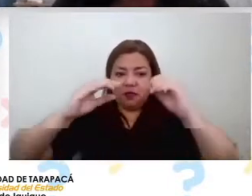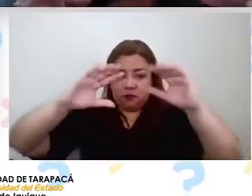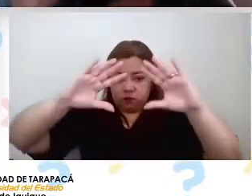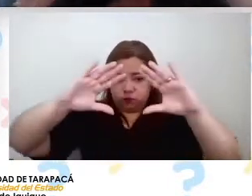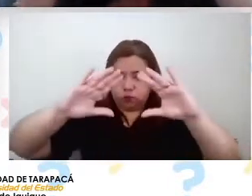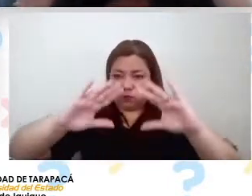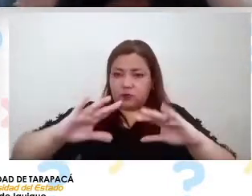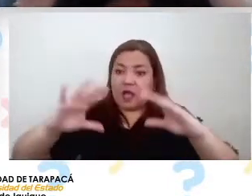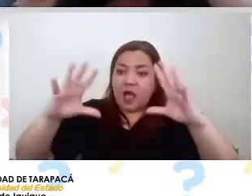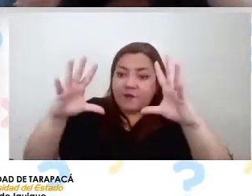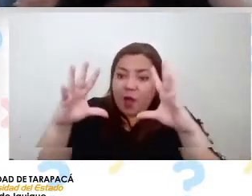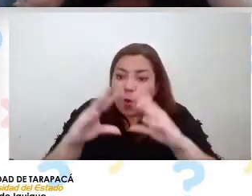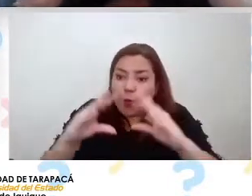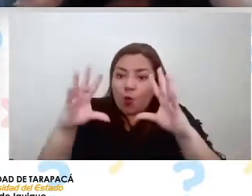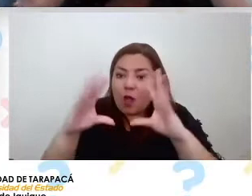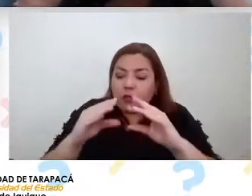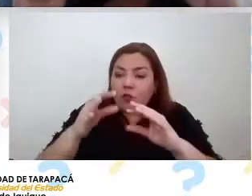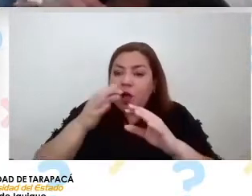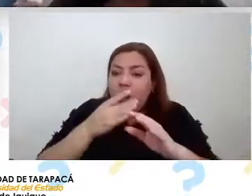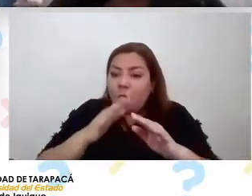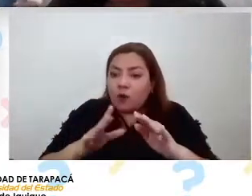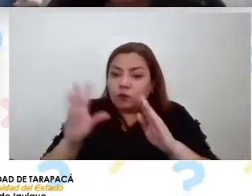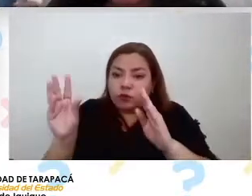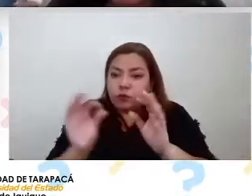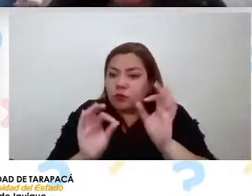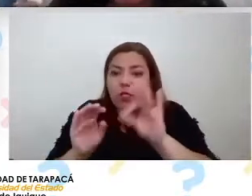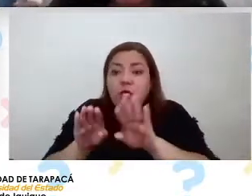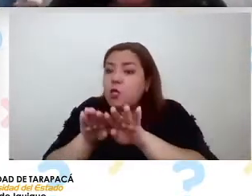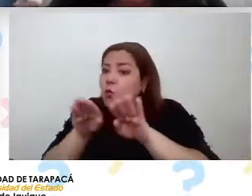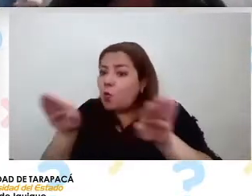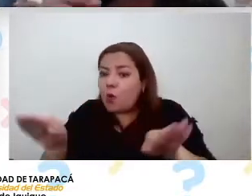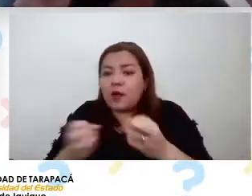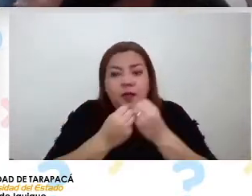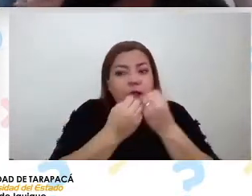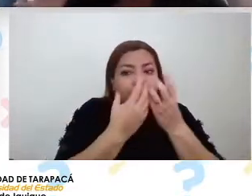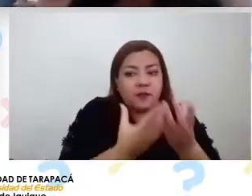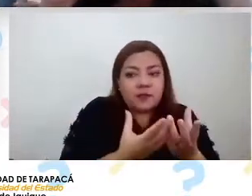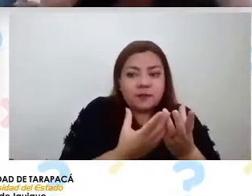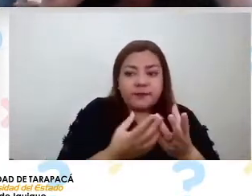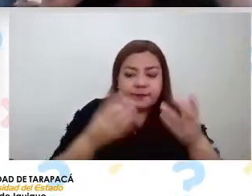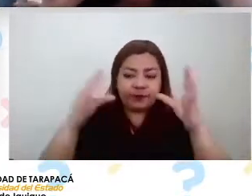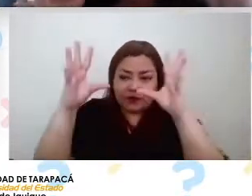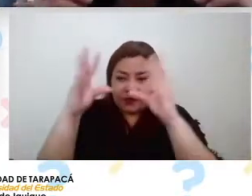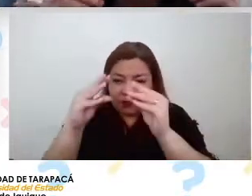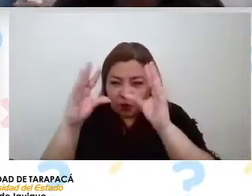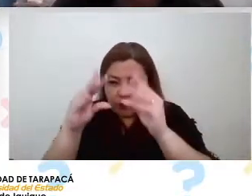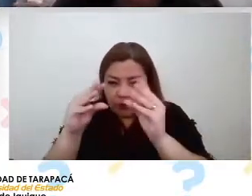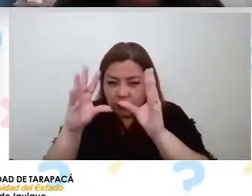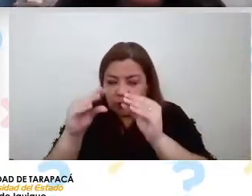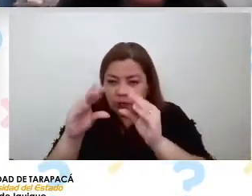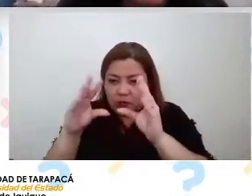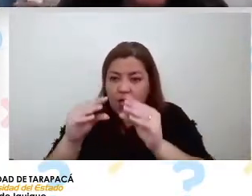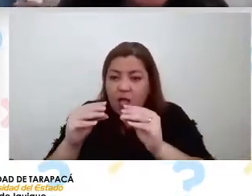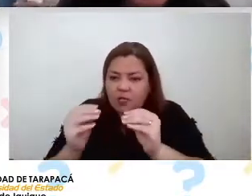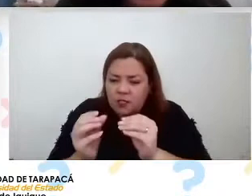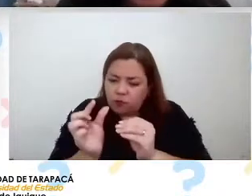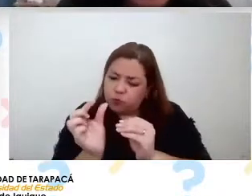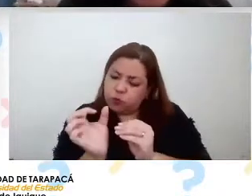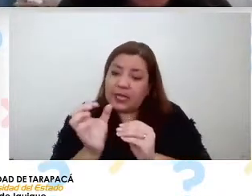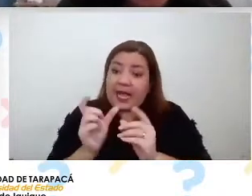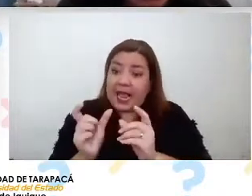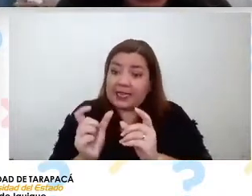va acumulando las gotitas igual que la planta. Entonces acumula estas mini gotitas hasta formar gotas grandes